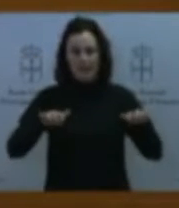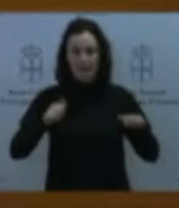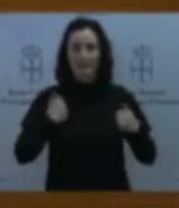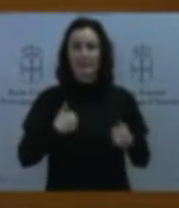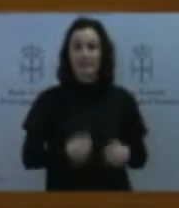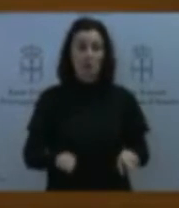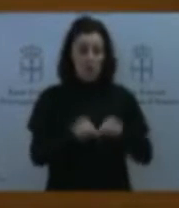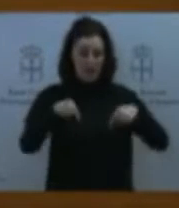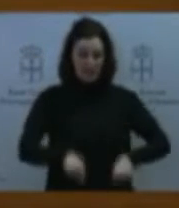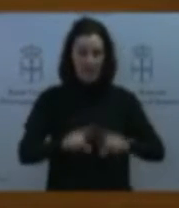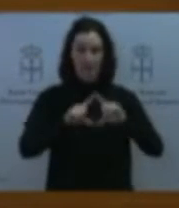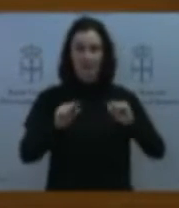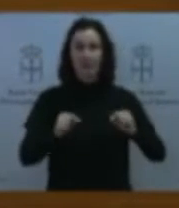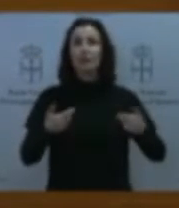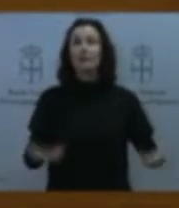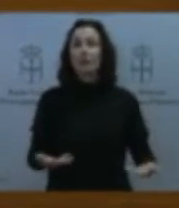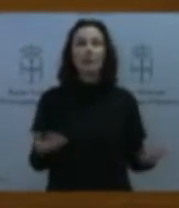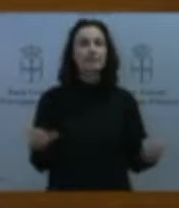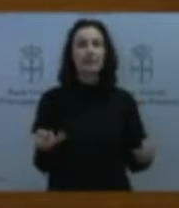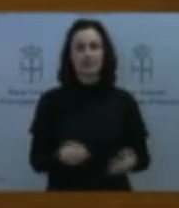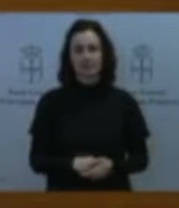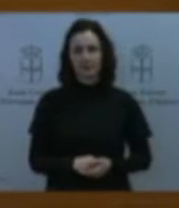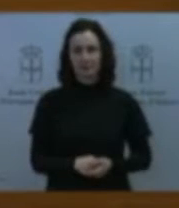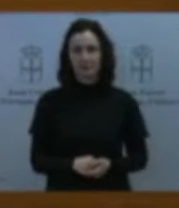la participación hay que creérsela.